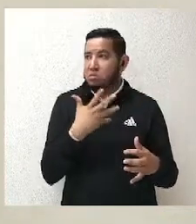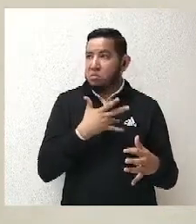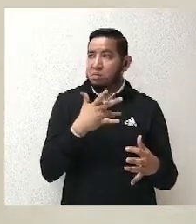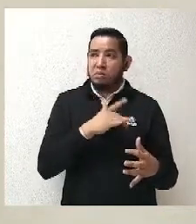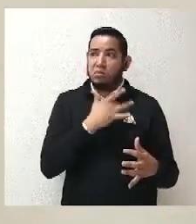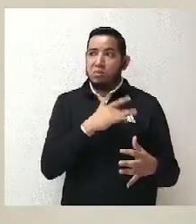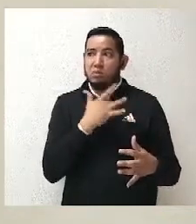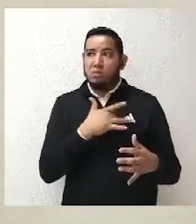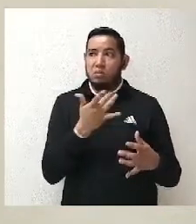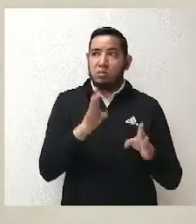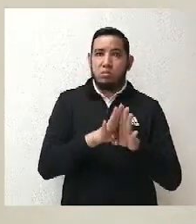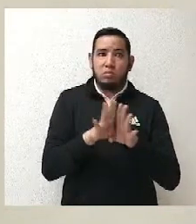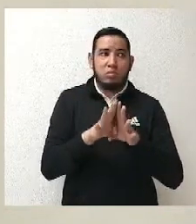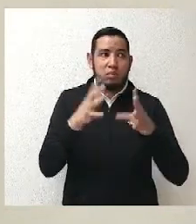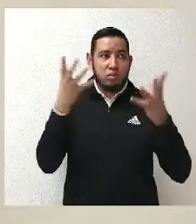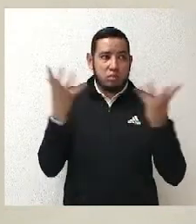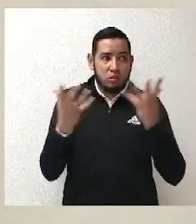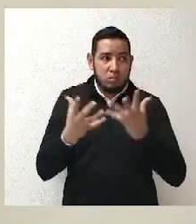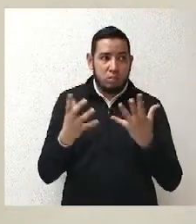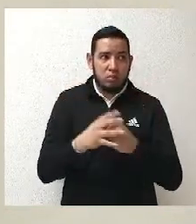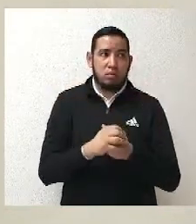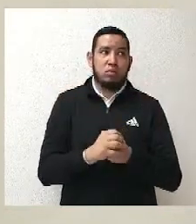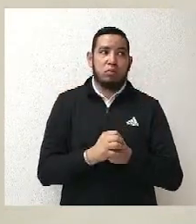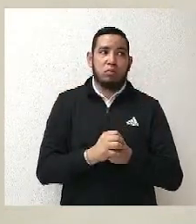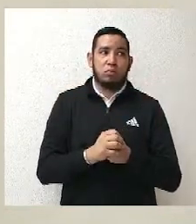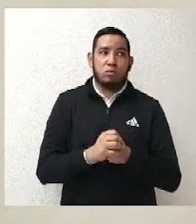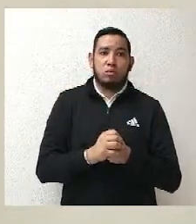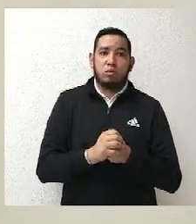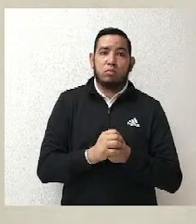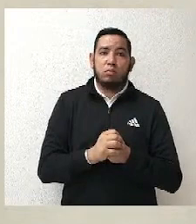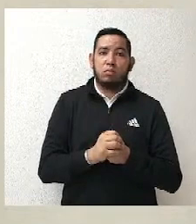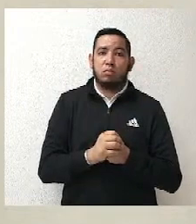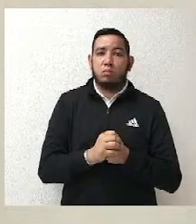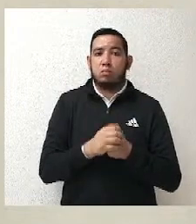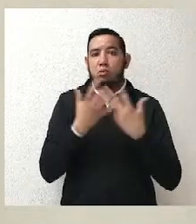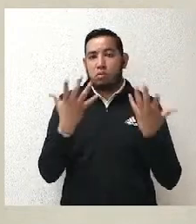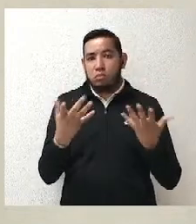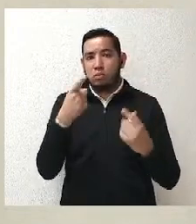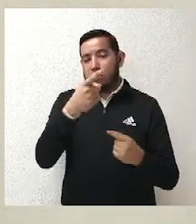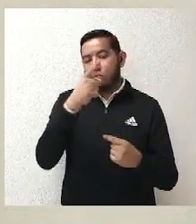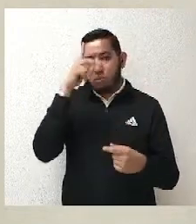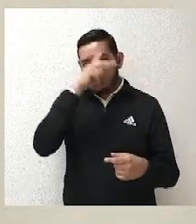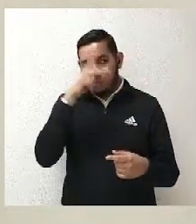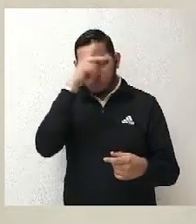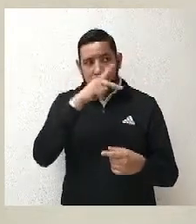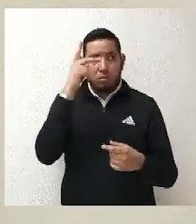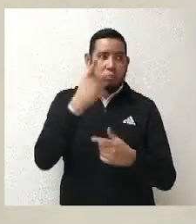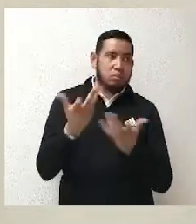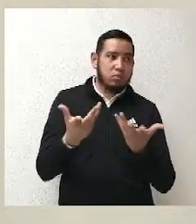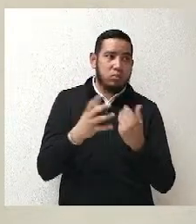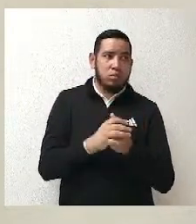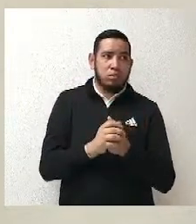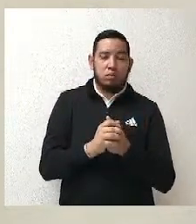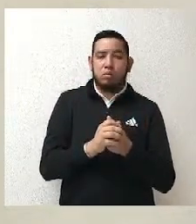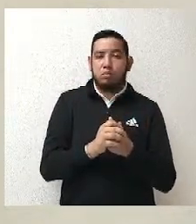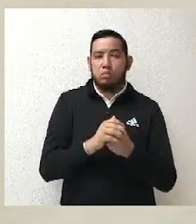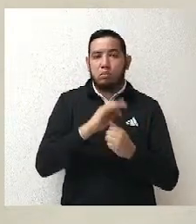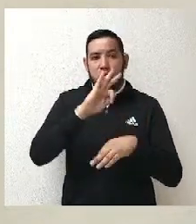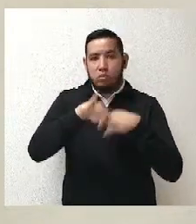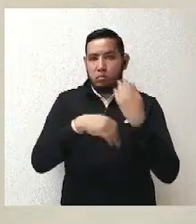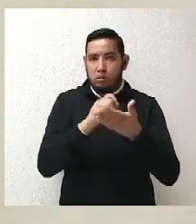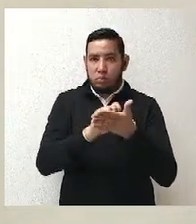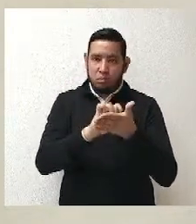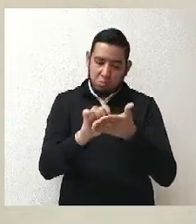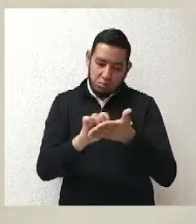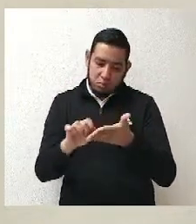inclusive se le dice cómo sí se analizaron todos sus planteamientos tema